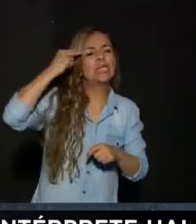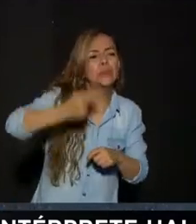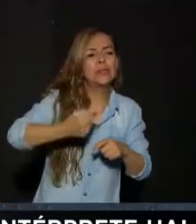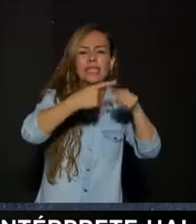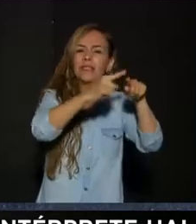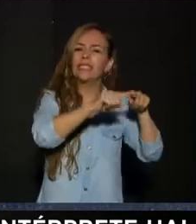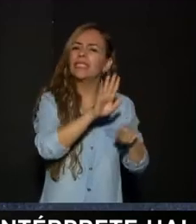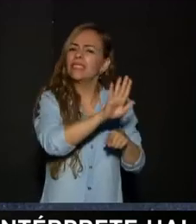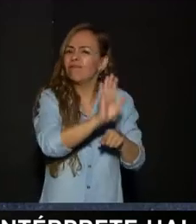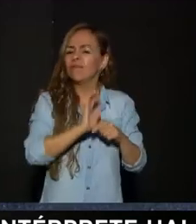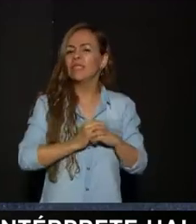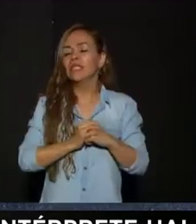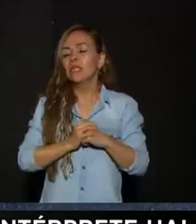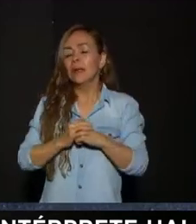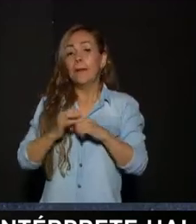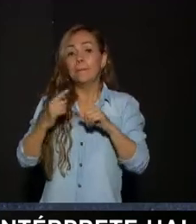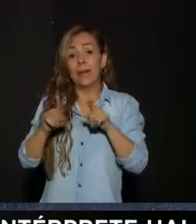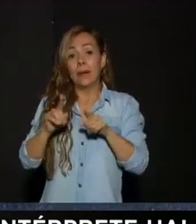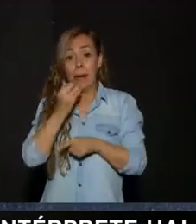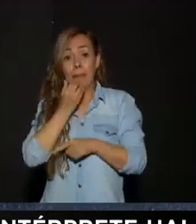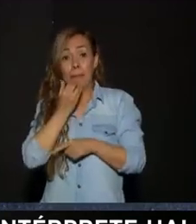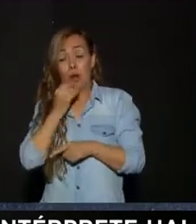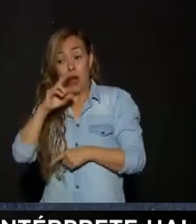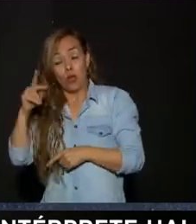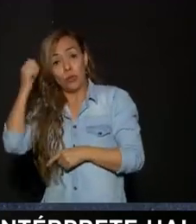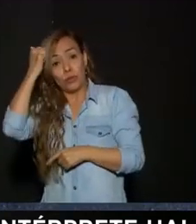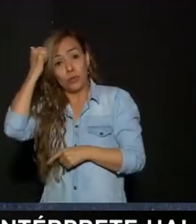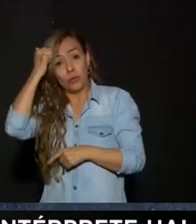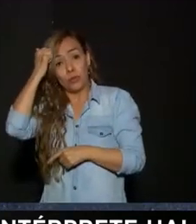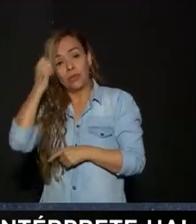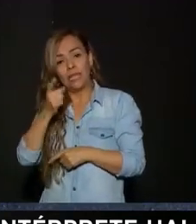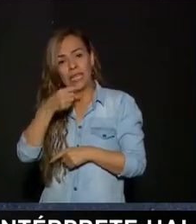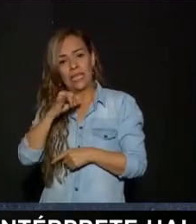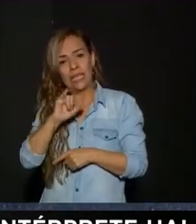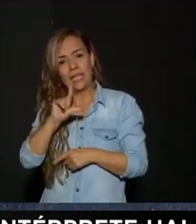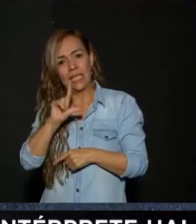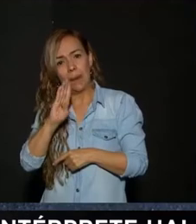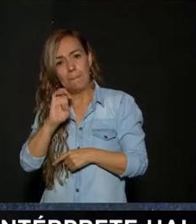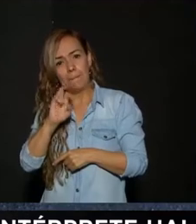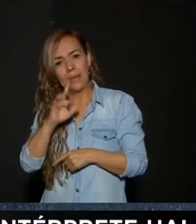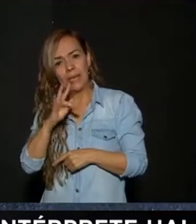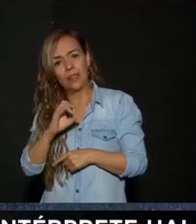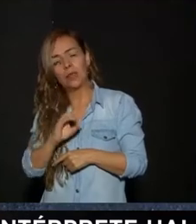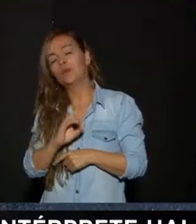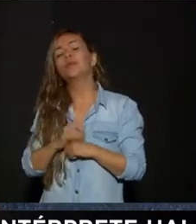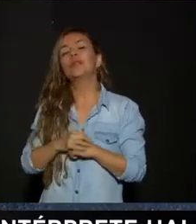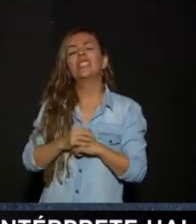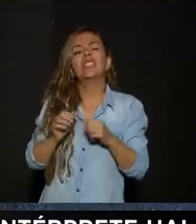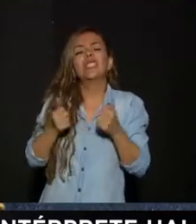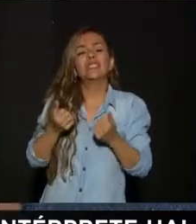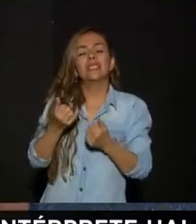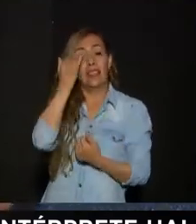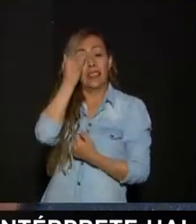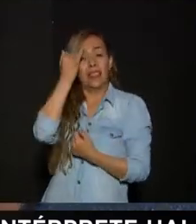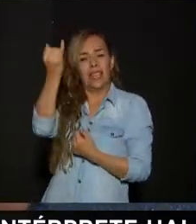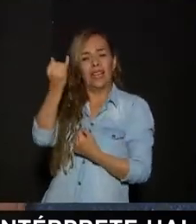personas Que las ven Con el profesor Gilberto Tobón Por ejemplo Desarrollamos una iniciativa Que se llamó Domingo de Plaza en Casa Que no era otra cosa Que